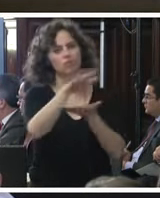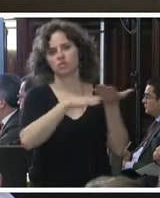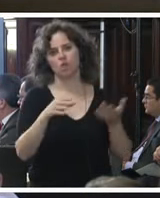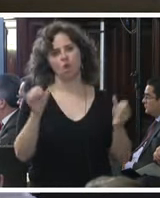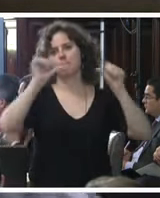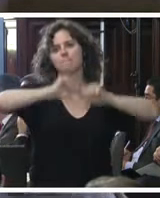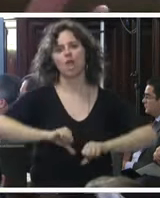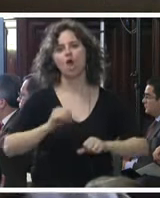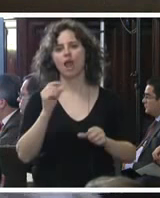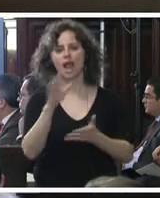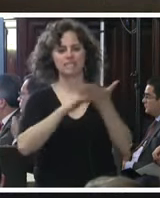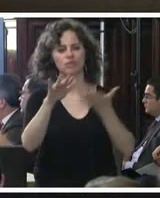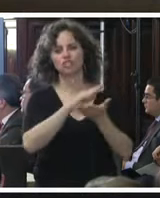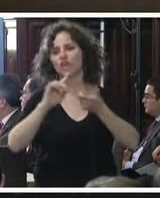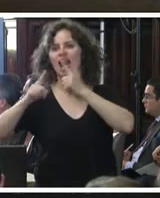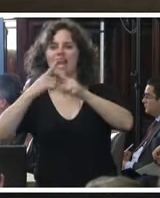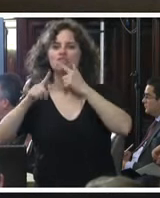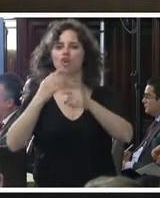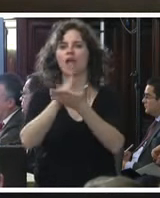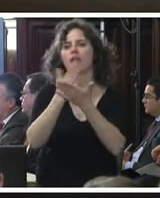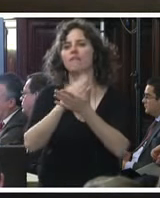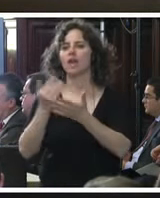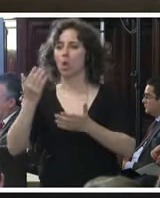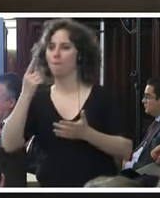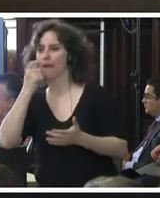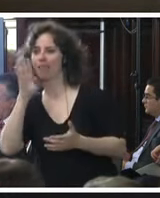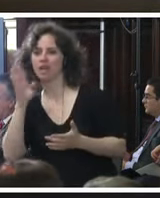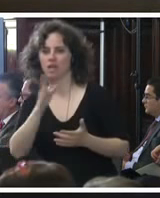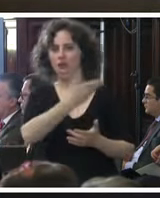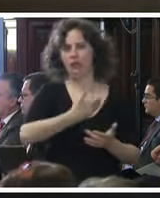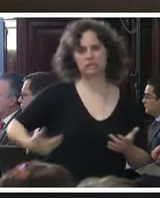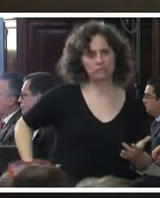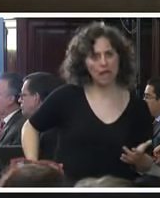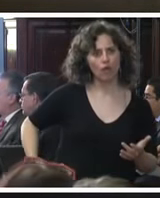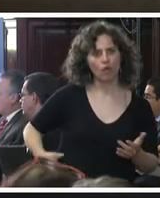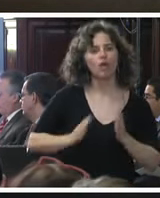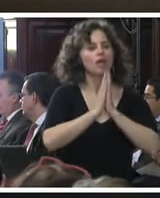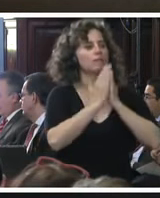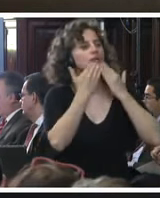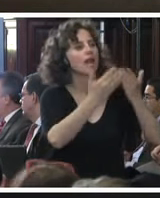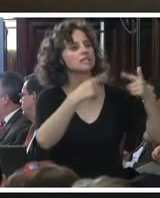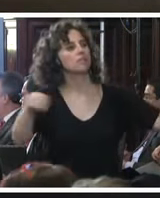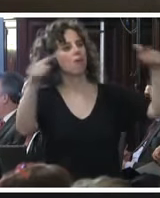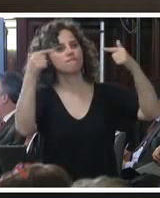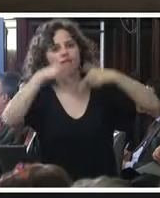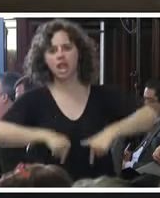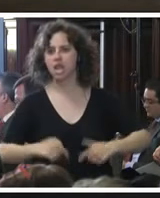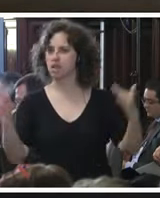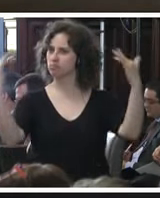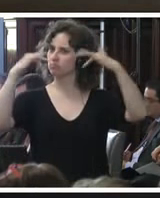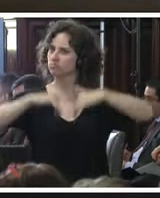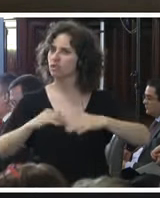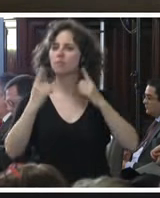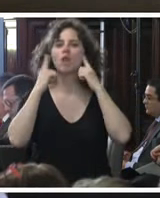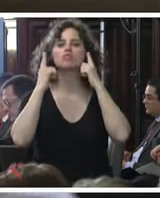empeora la relación entre los padres y el Estado les agradezco a todos por estar aquí y por